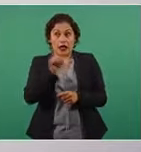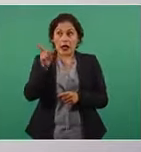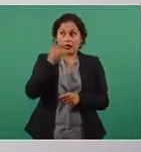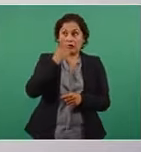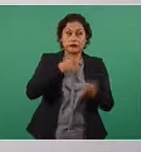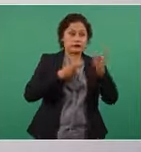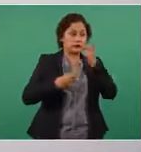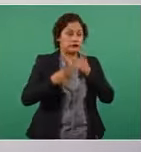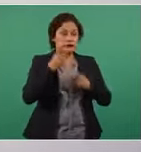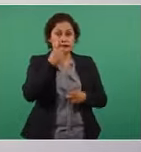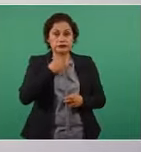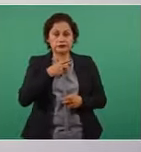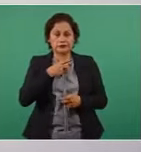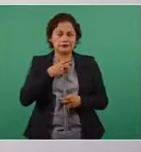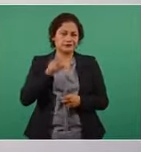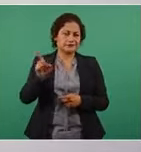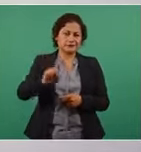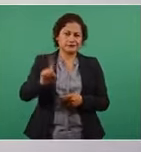desinformar.